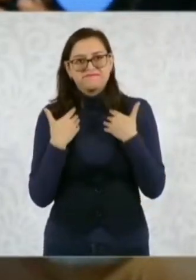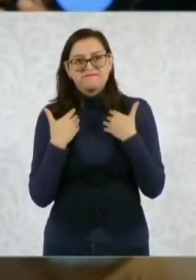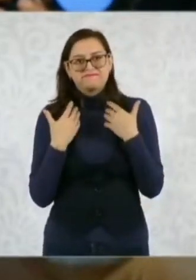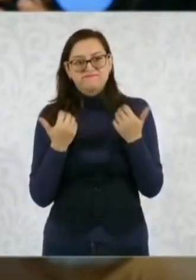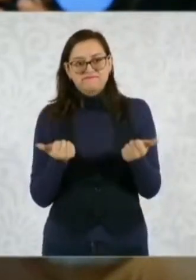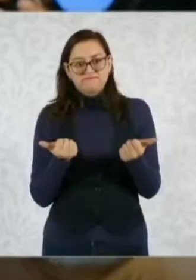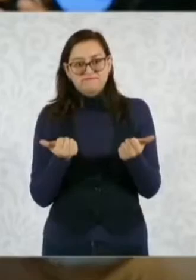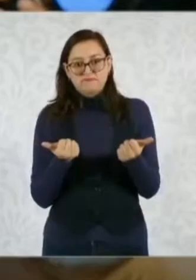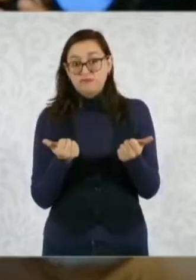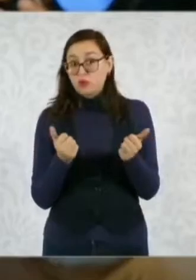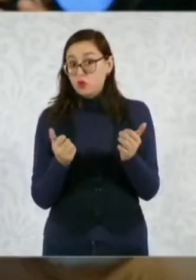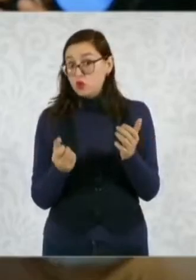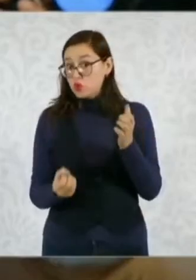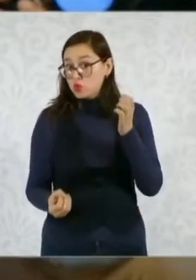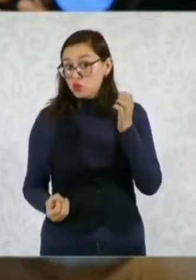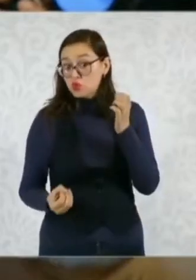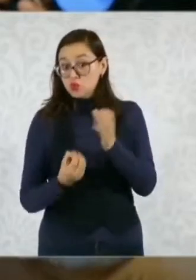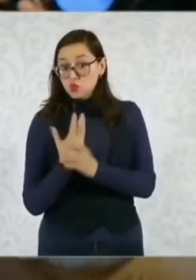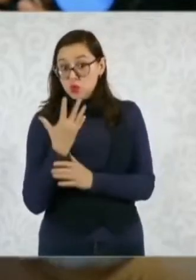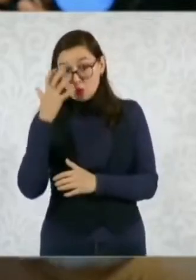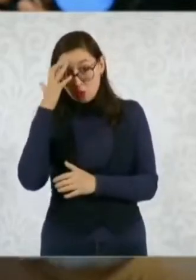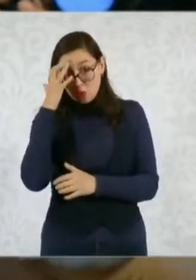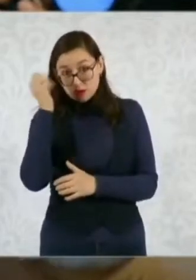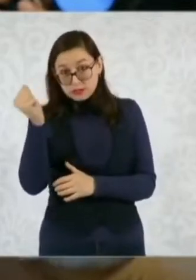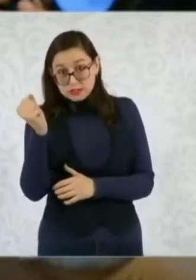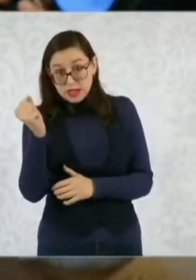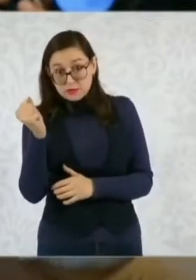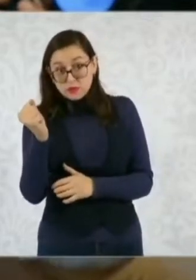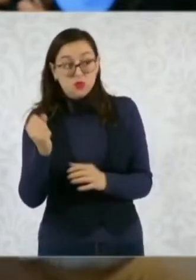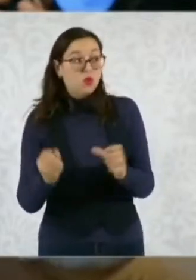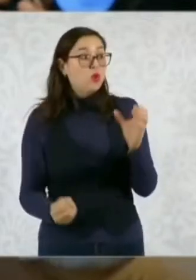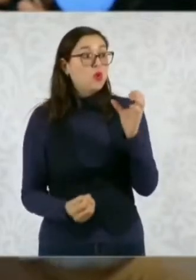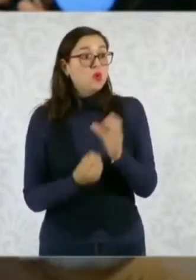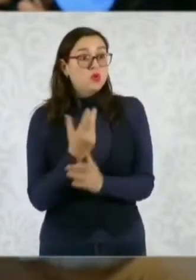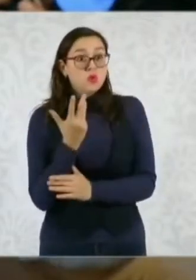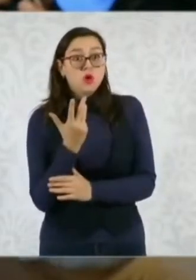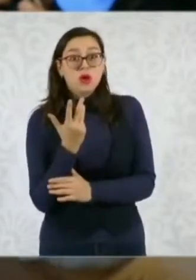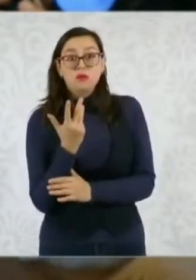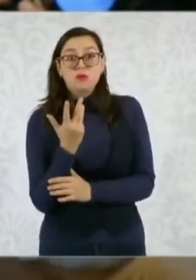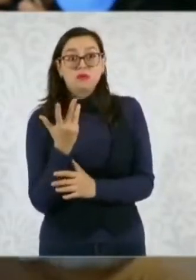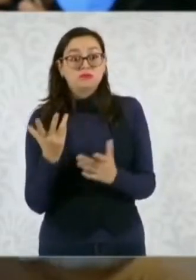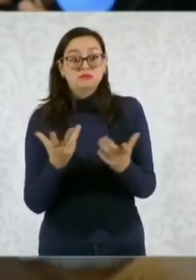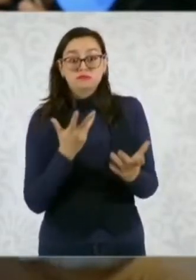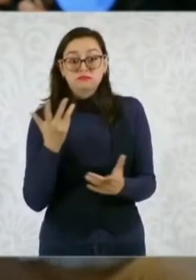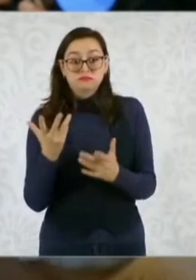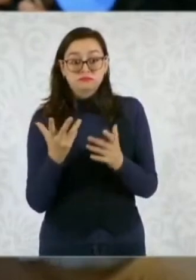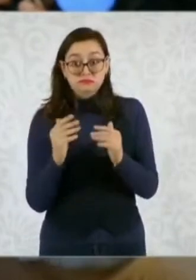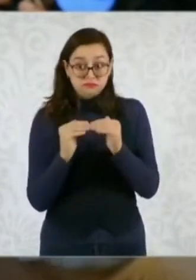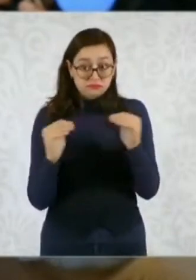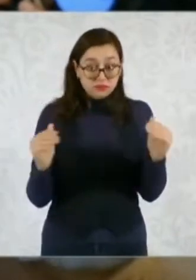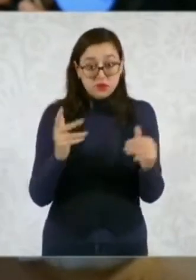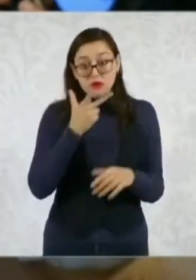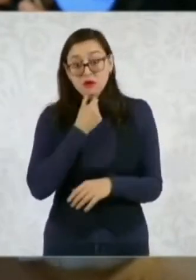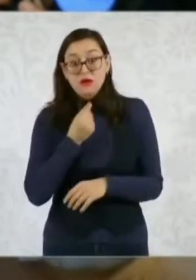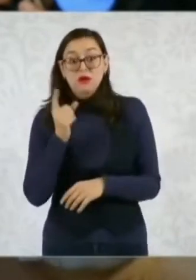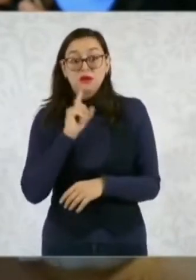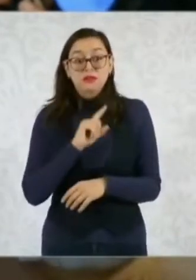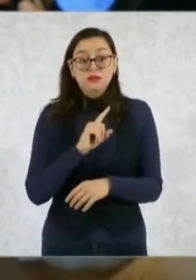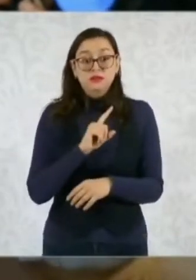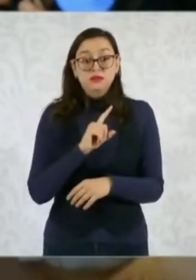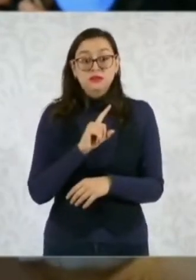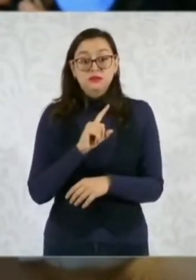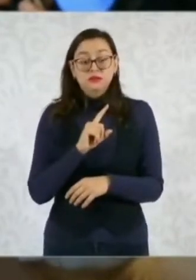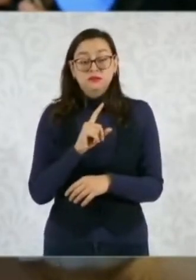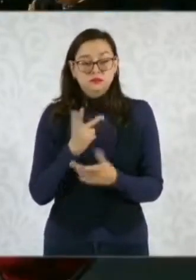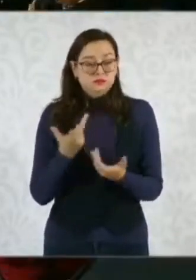trata de una nueva forma de concebir también y de el tema de igualdad entre hombres y mujeres. ¿Cómo concebirlo en